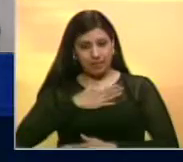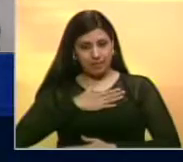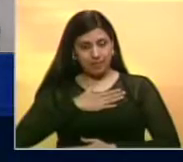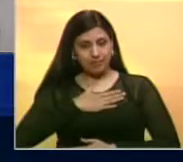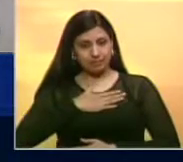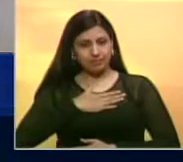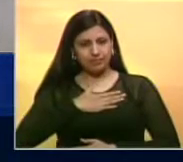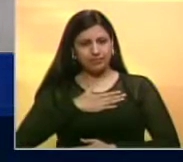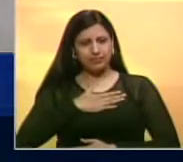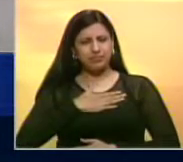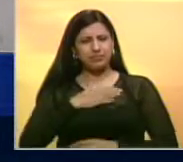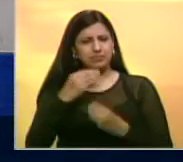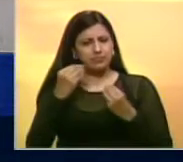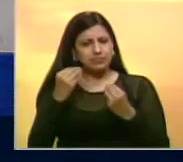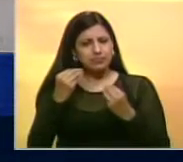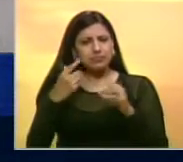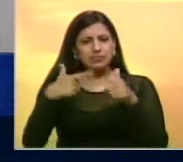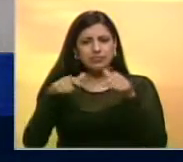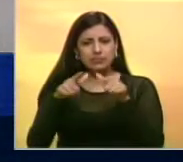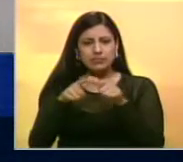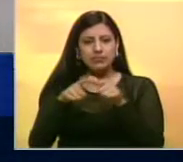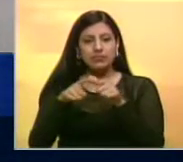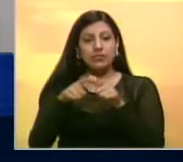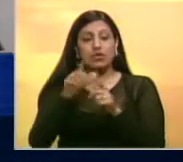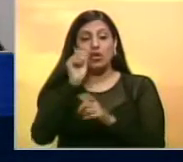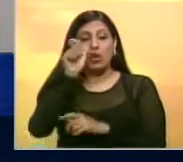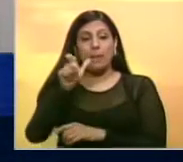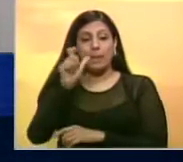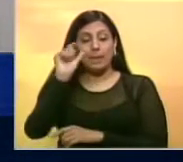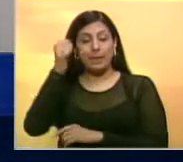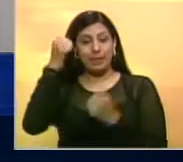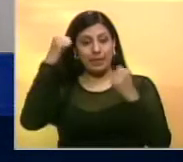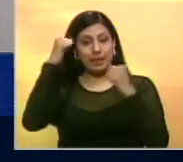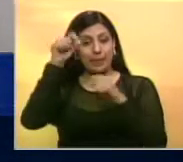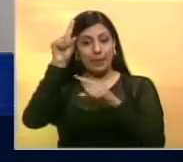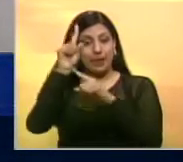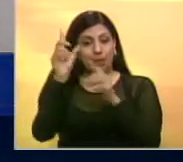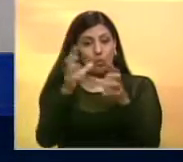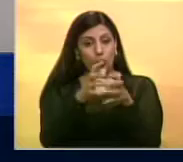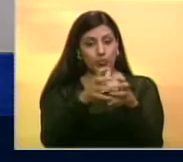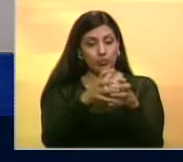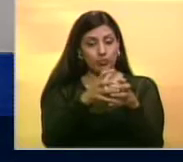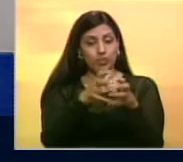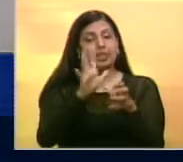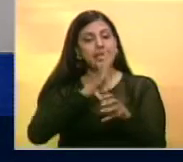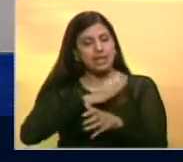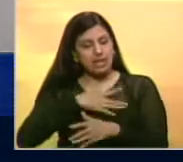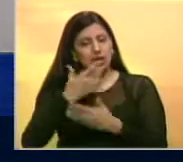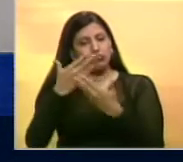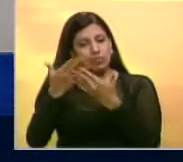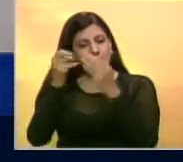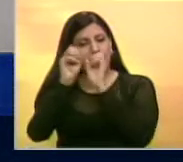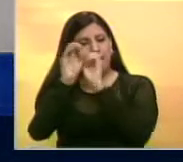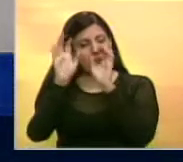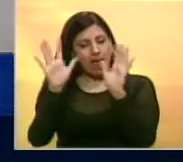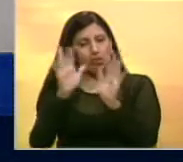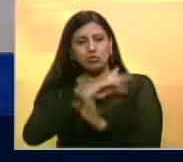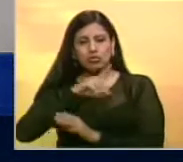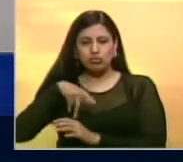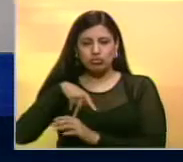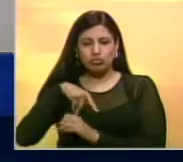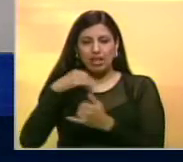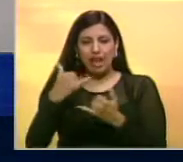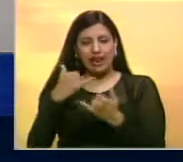como es resolver el contrato de Rafa Benítez como entrenador del primer equipo Quiero dejar claro que estamos